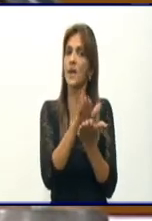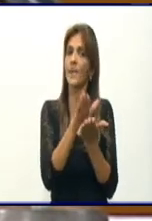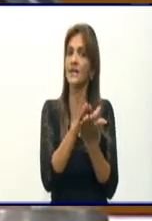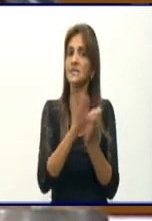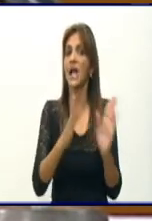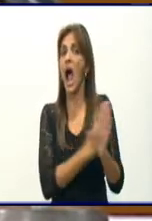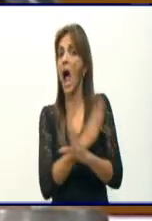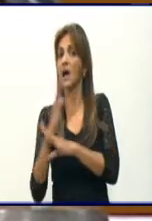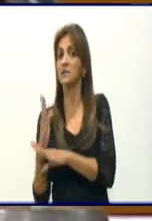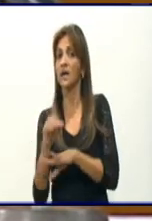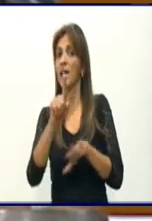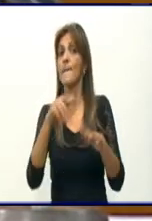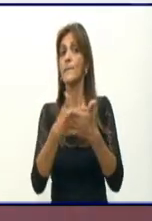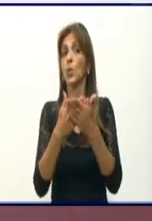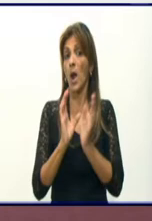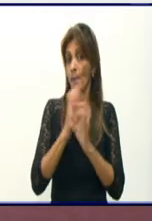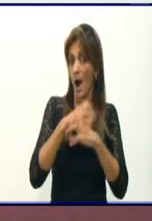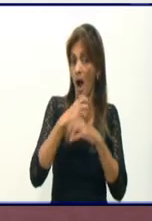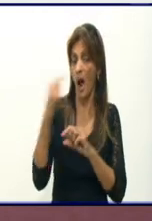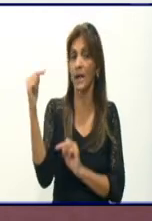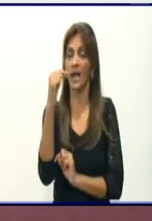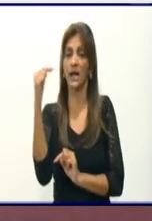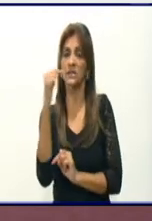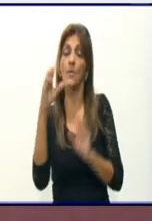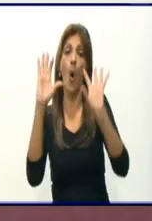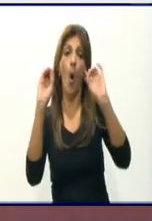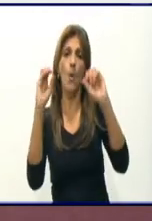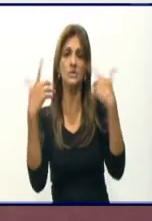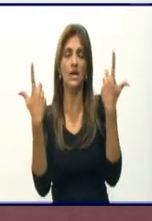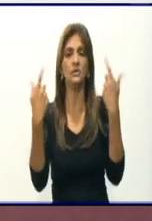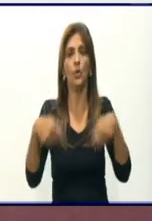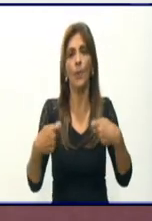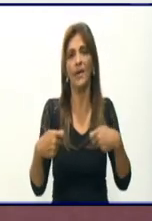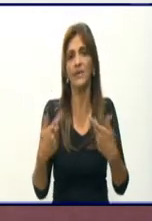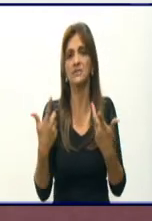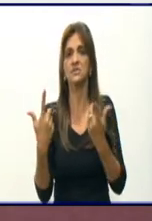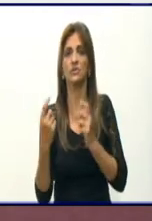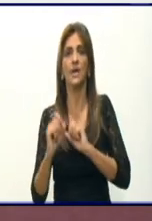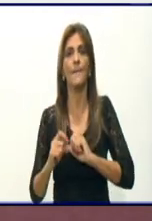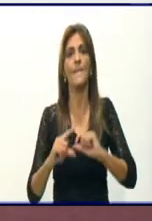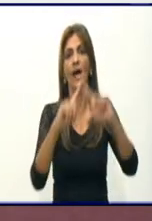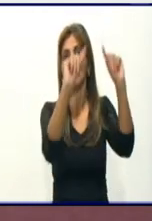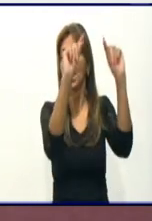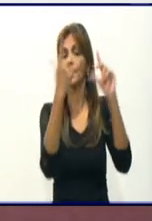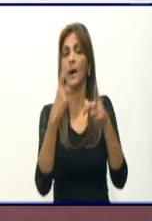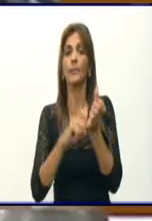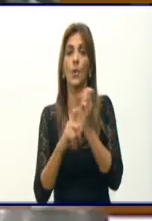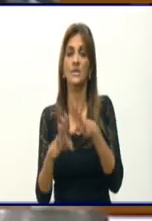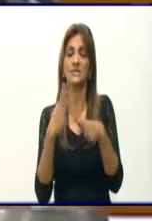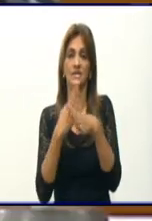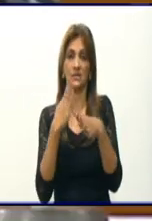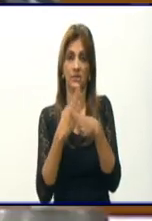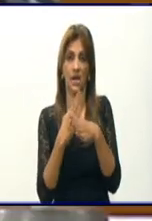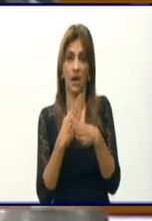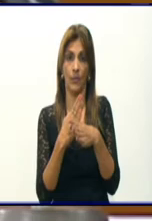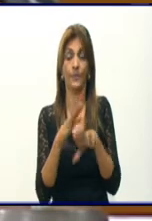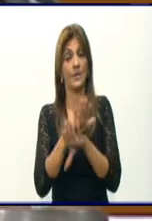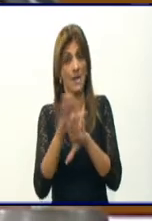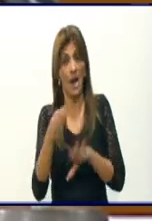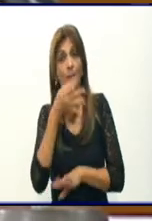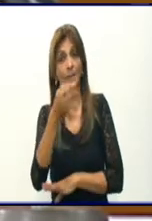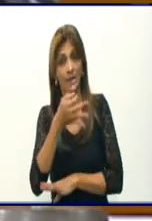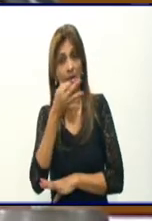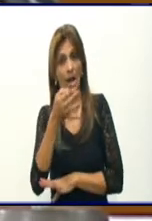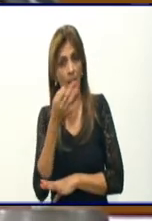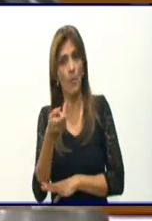muestra o se confirme o se toma otra decisión si se trasladan para Santiago o no. Ya nosotros acá en Arcelia Sánchez, como lo hemos explicado otras veces,